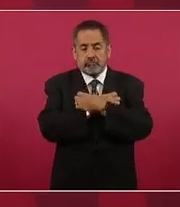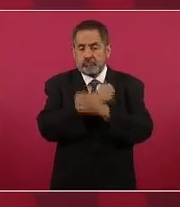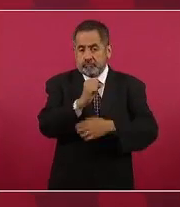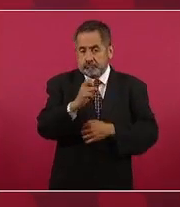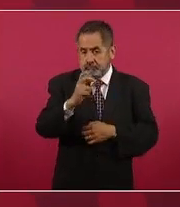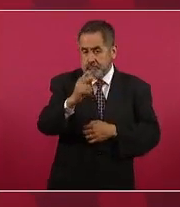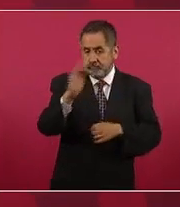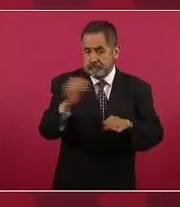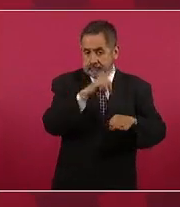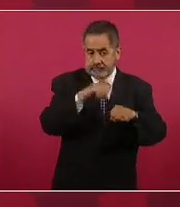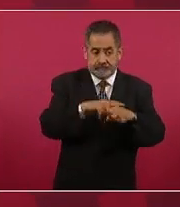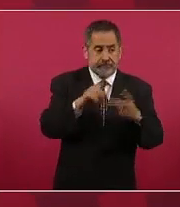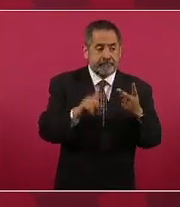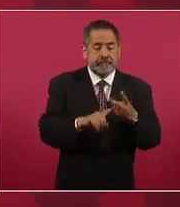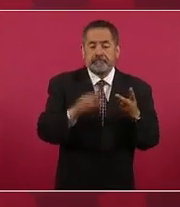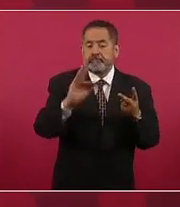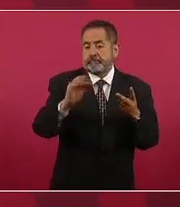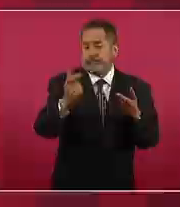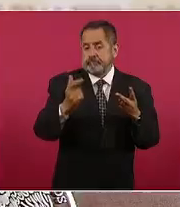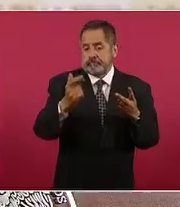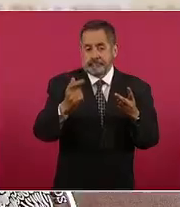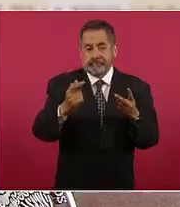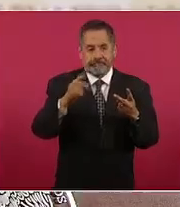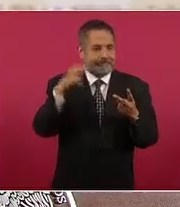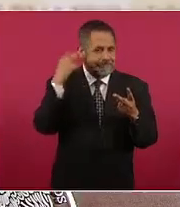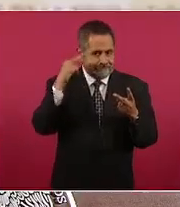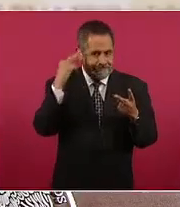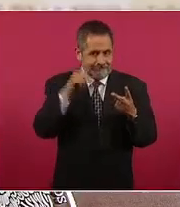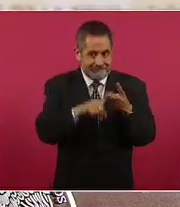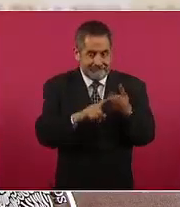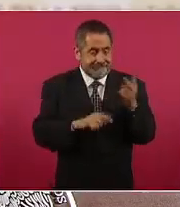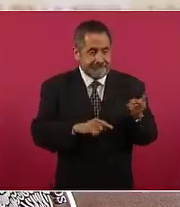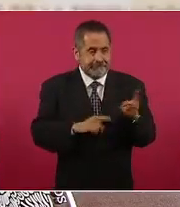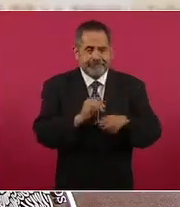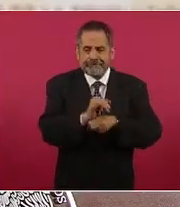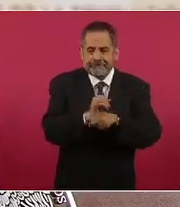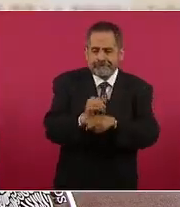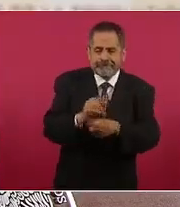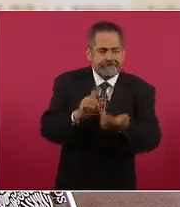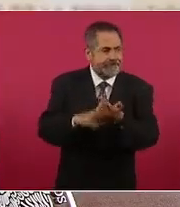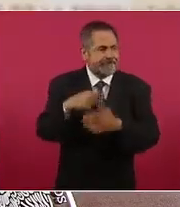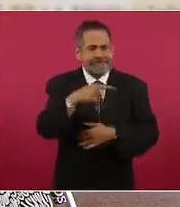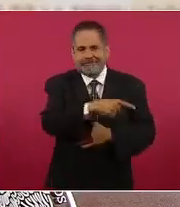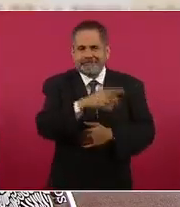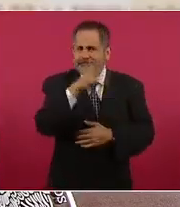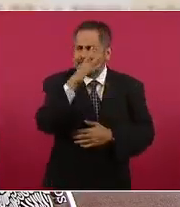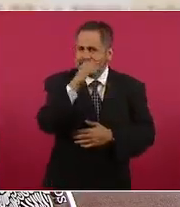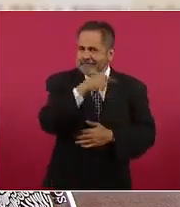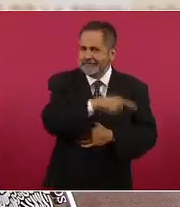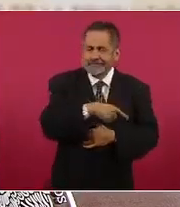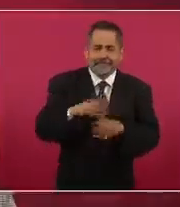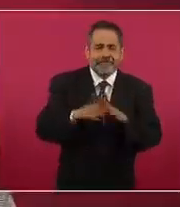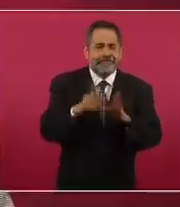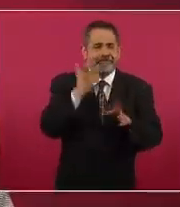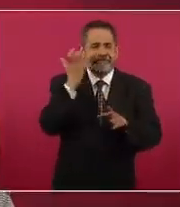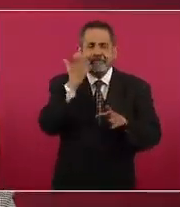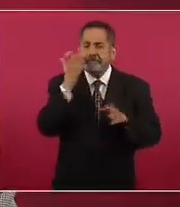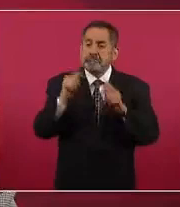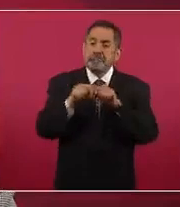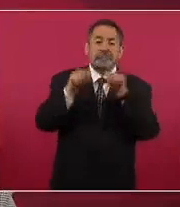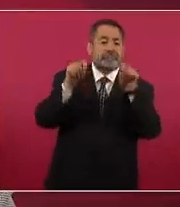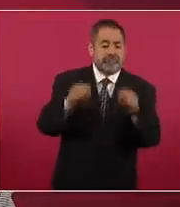Estado para que investiguen estas instituciones por posible usurpación de profesión médica, como señala y que